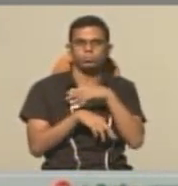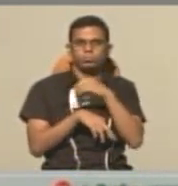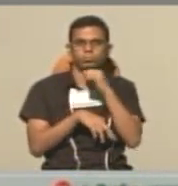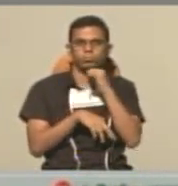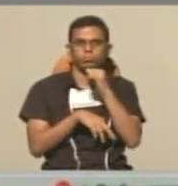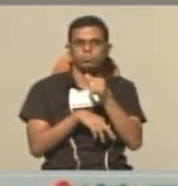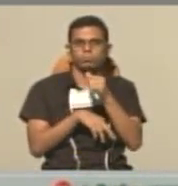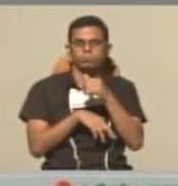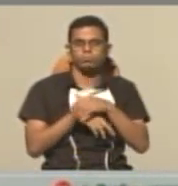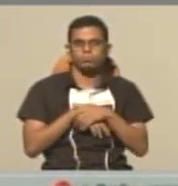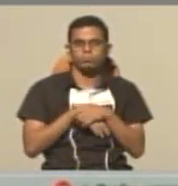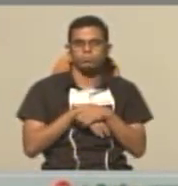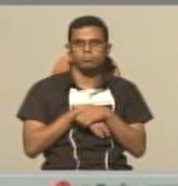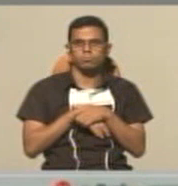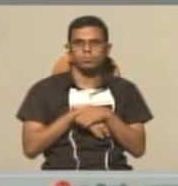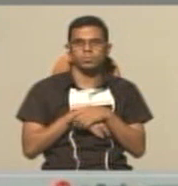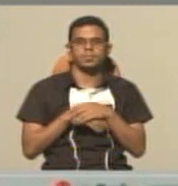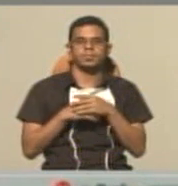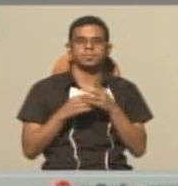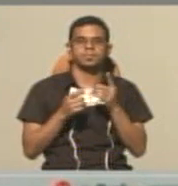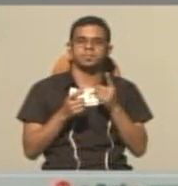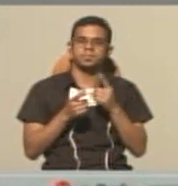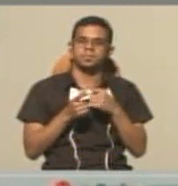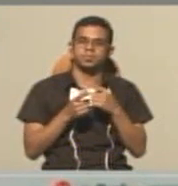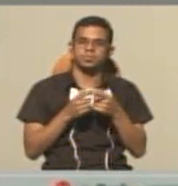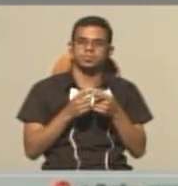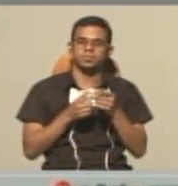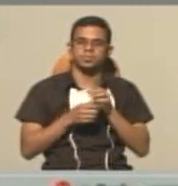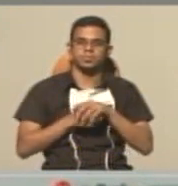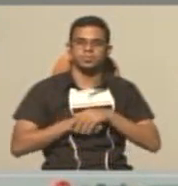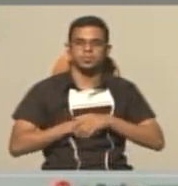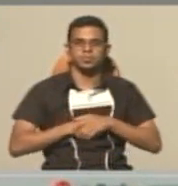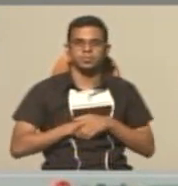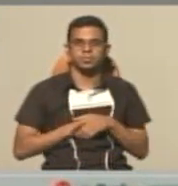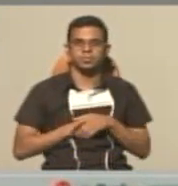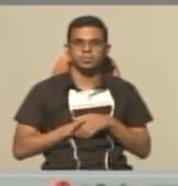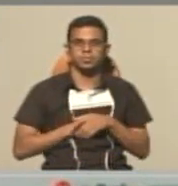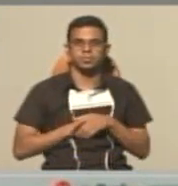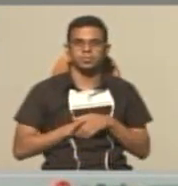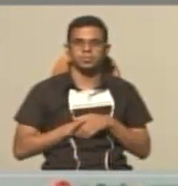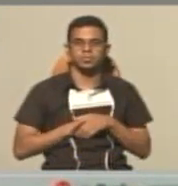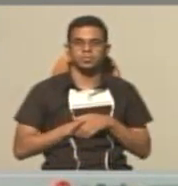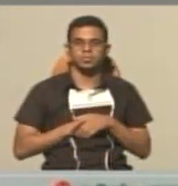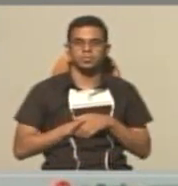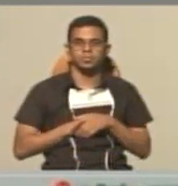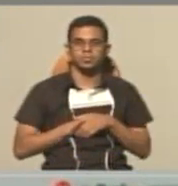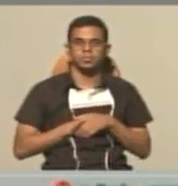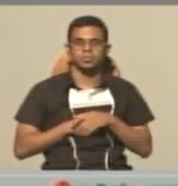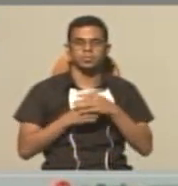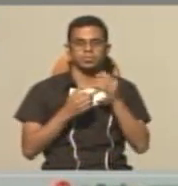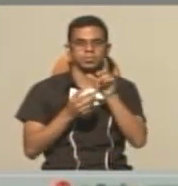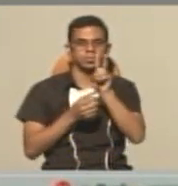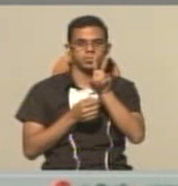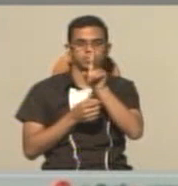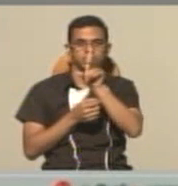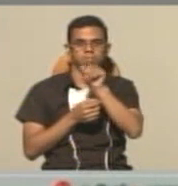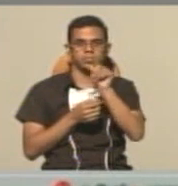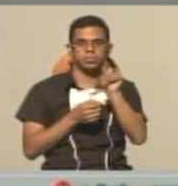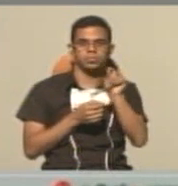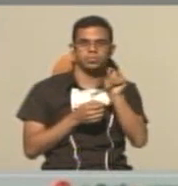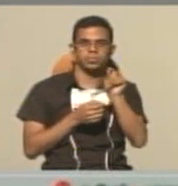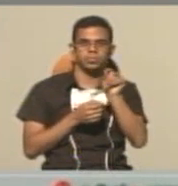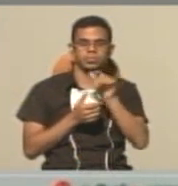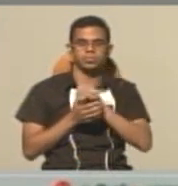se haya eliminado por la opción anterior. Ahora, hacemos doble clic sobre